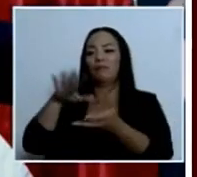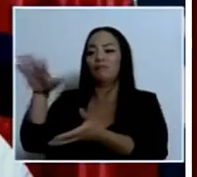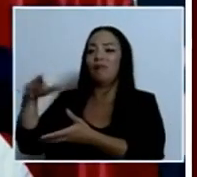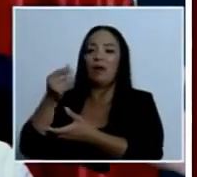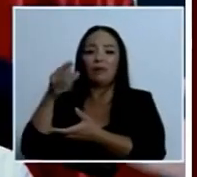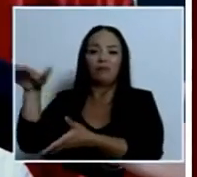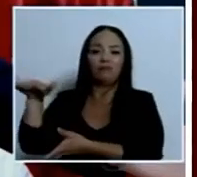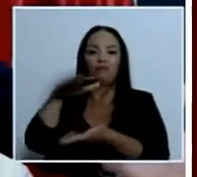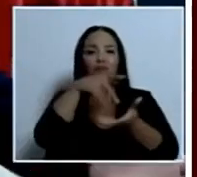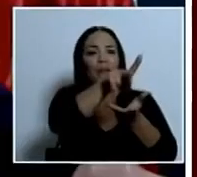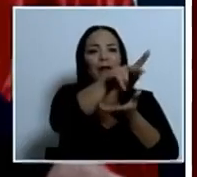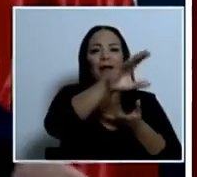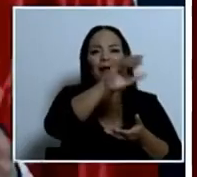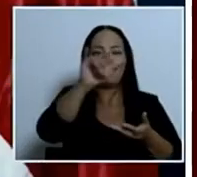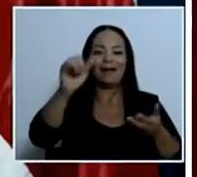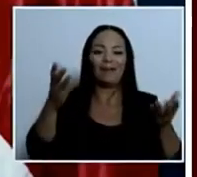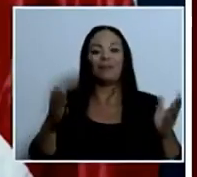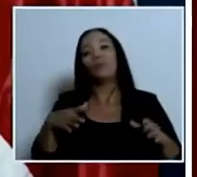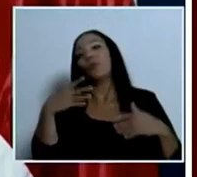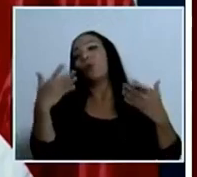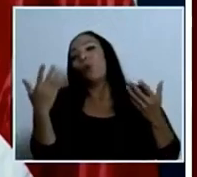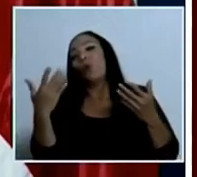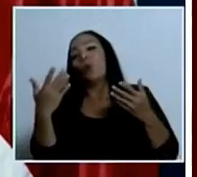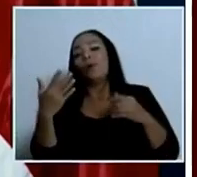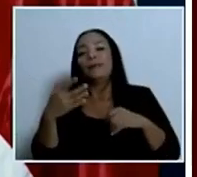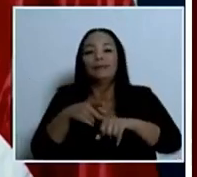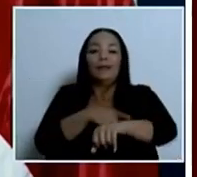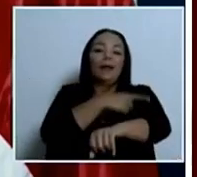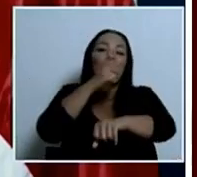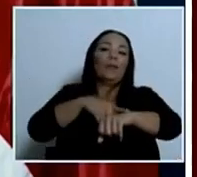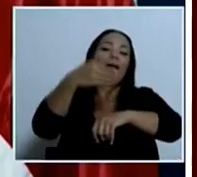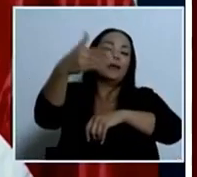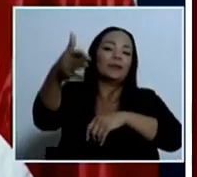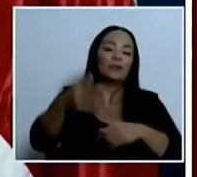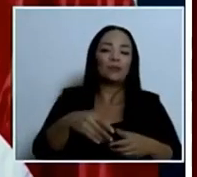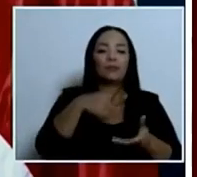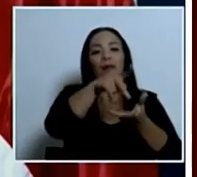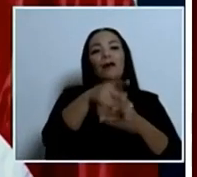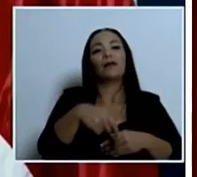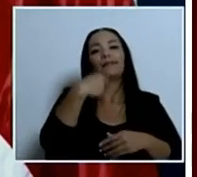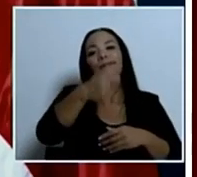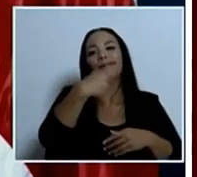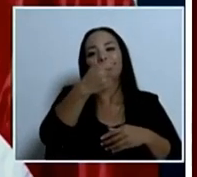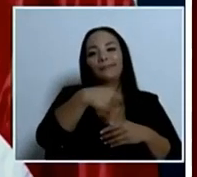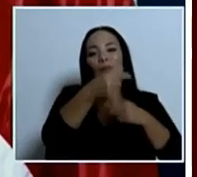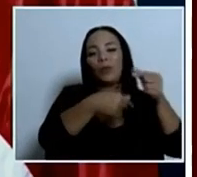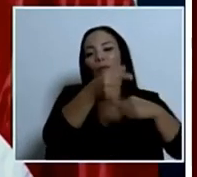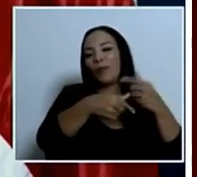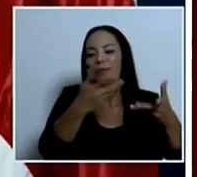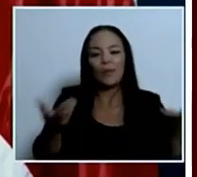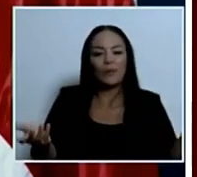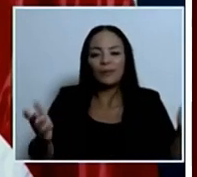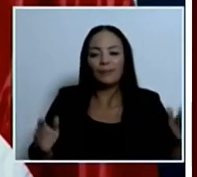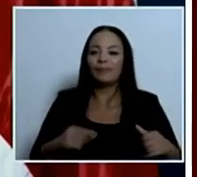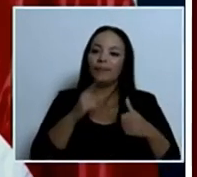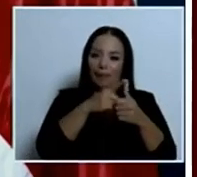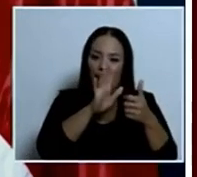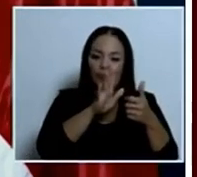años con un plan de pagos a tasa de interés etcétera uno dos